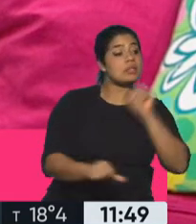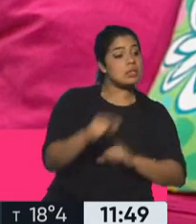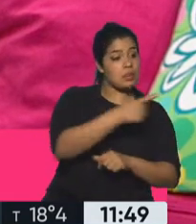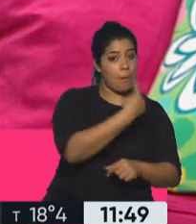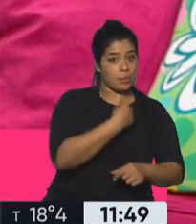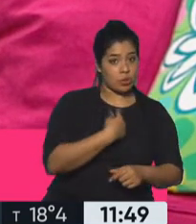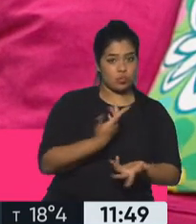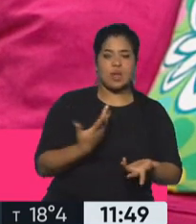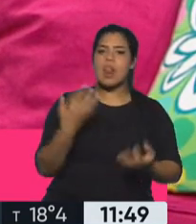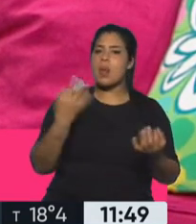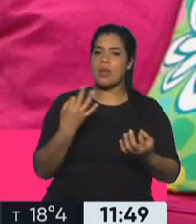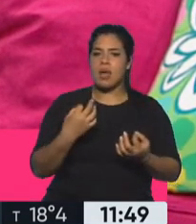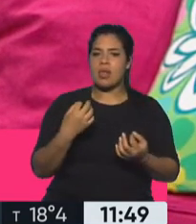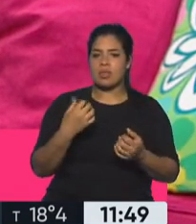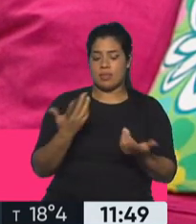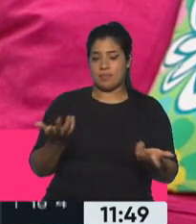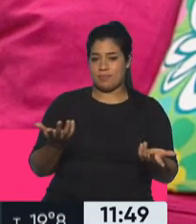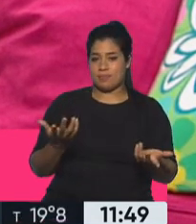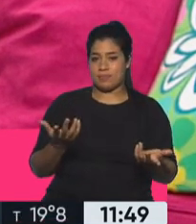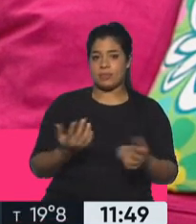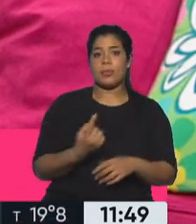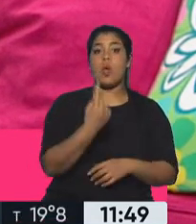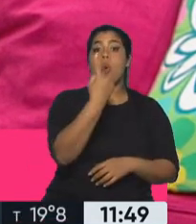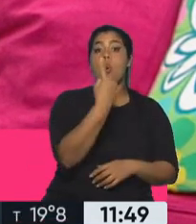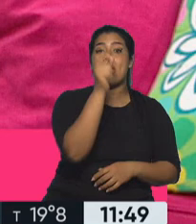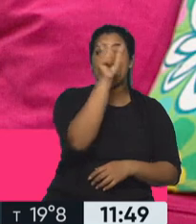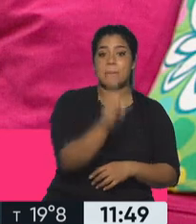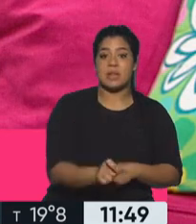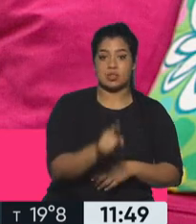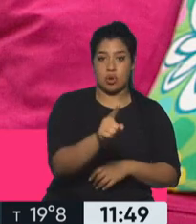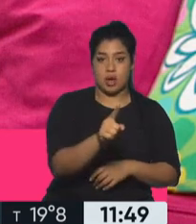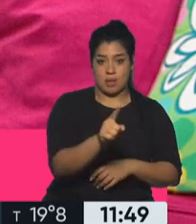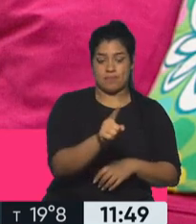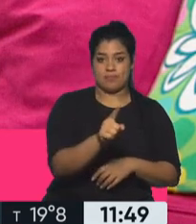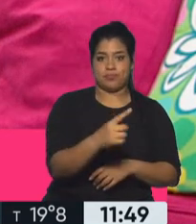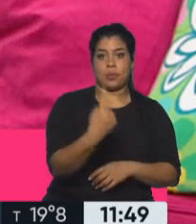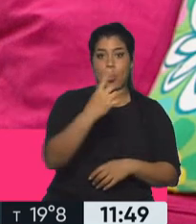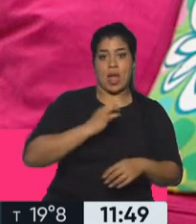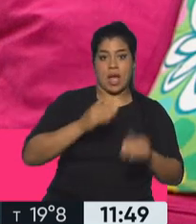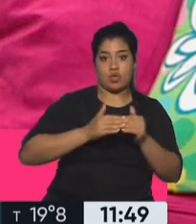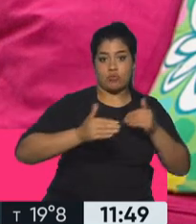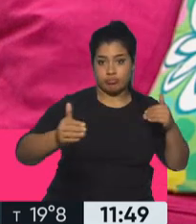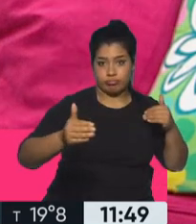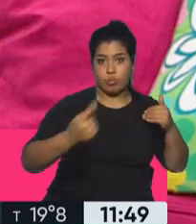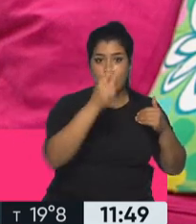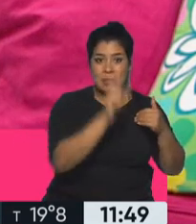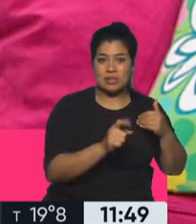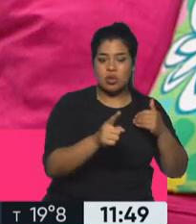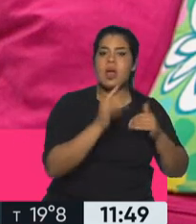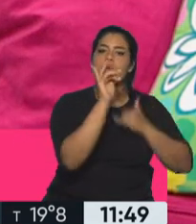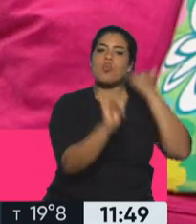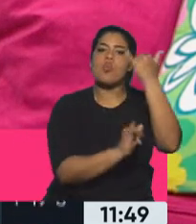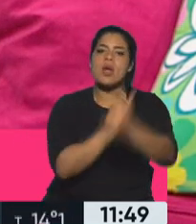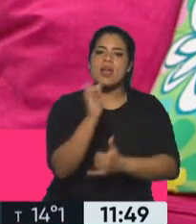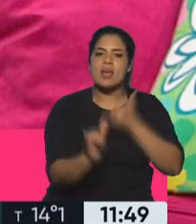un hecho único en toda la historia del conocimiento que una sola persona, en el lapso de un año, hizo una descripción biológica de cuál era el